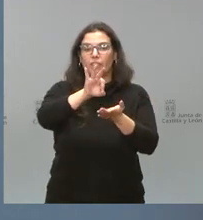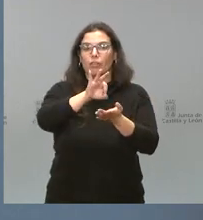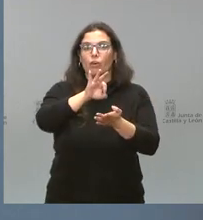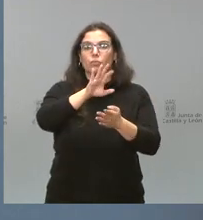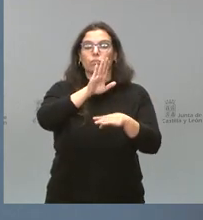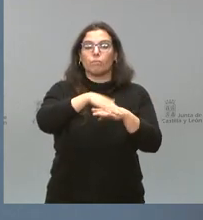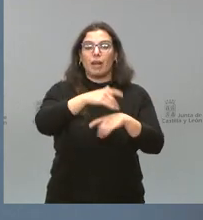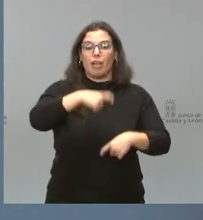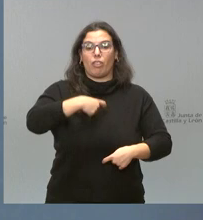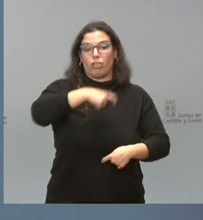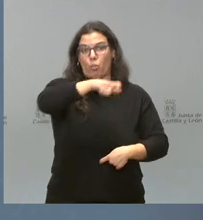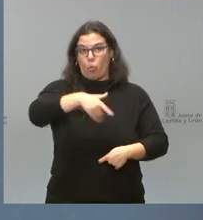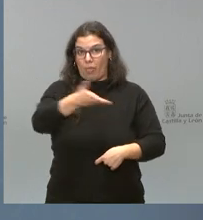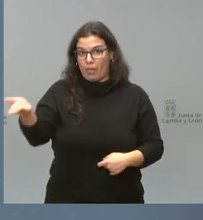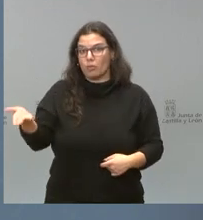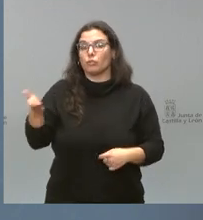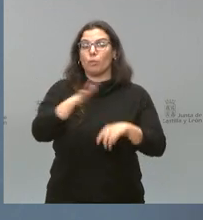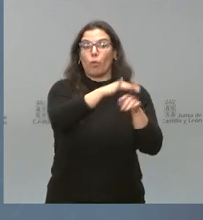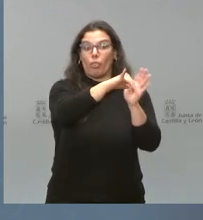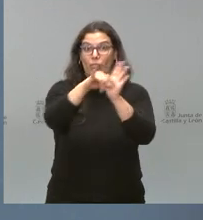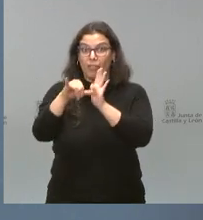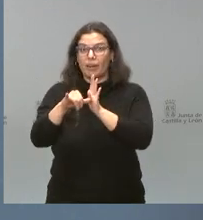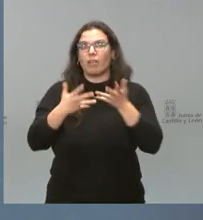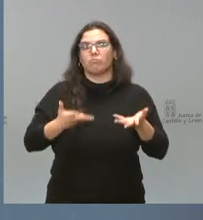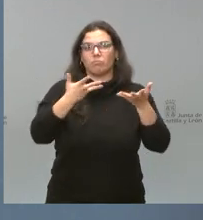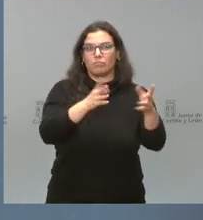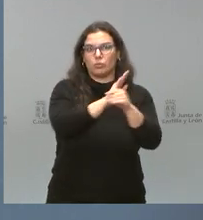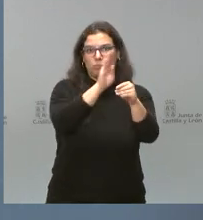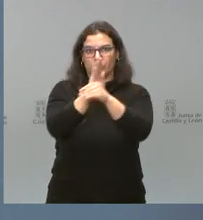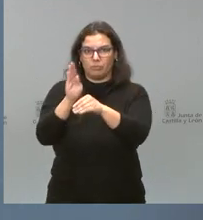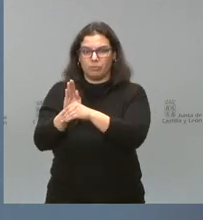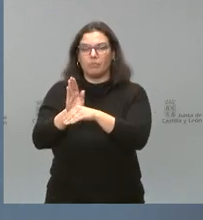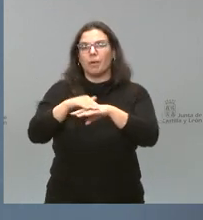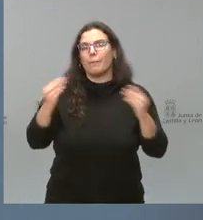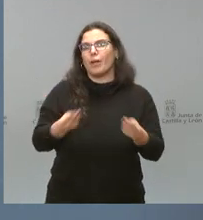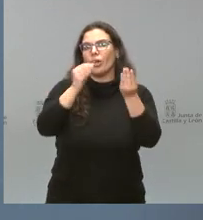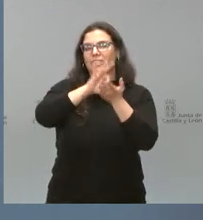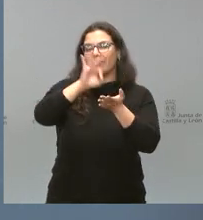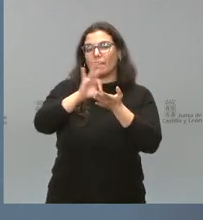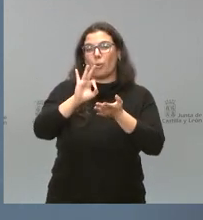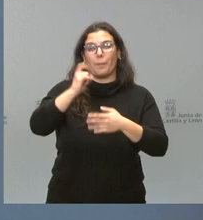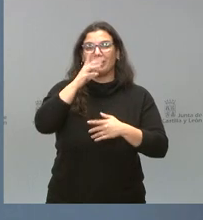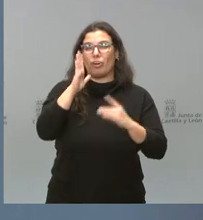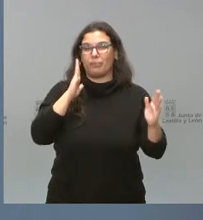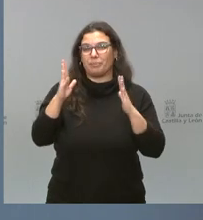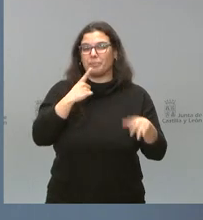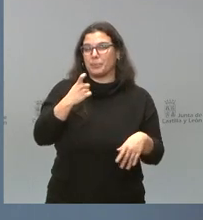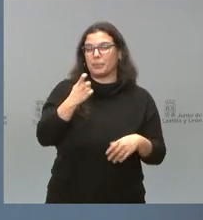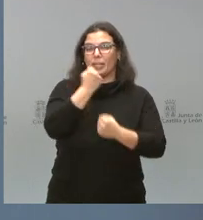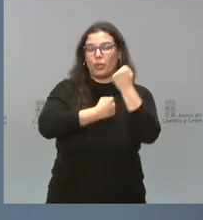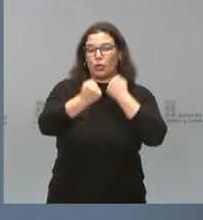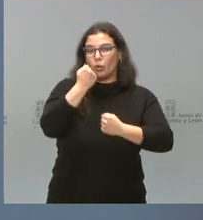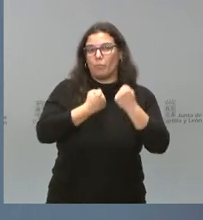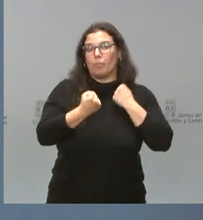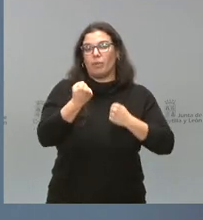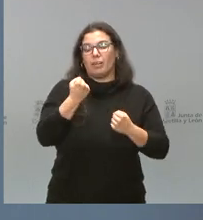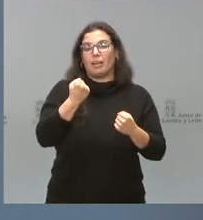cercanía al ciudadano es por lo cual se otorgan estas ayudas que permitirán mejorar estos servicios, especialmente en el momento de dificultad económica que atravesamos